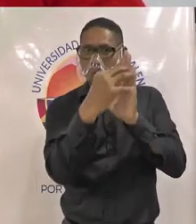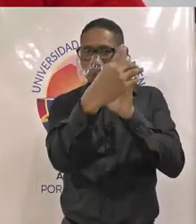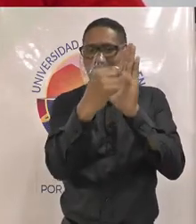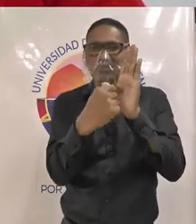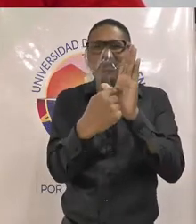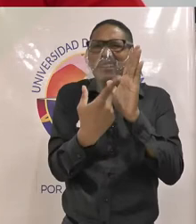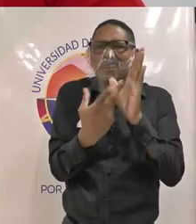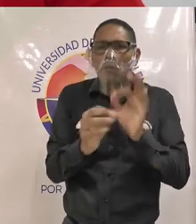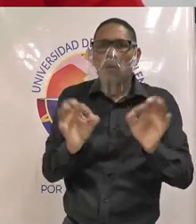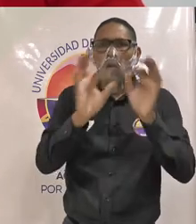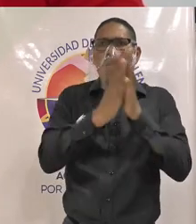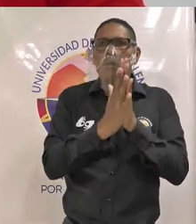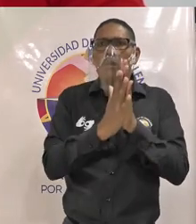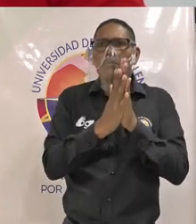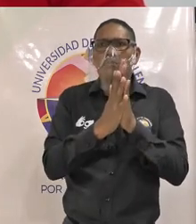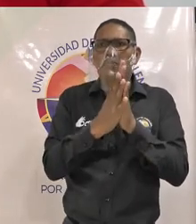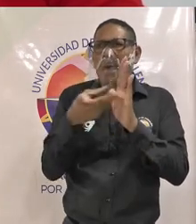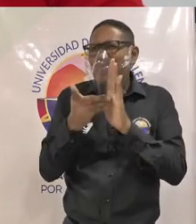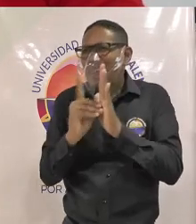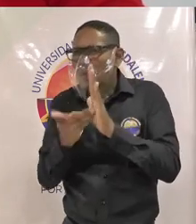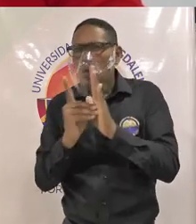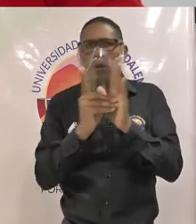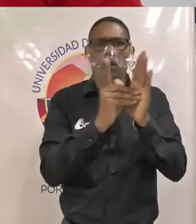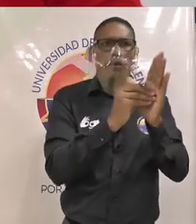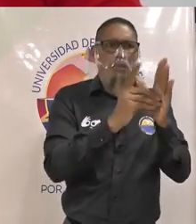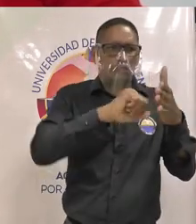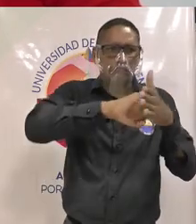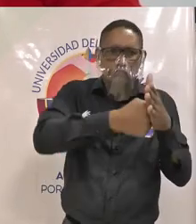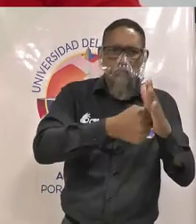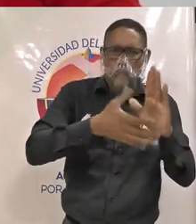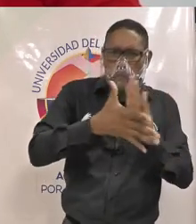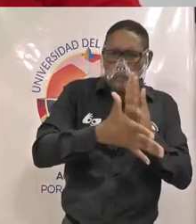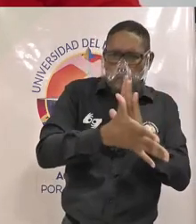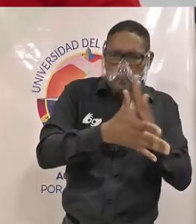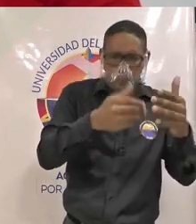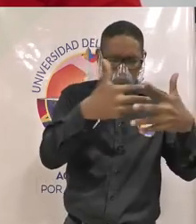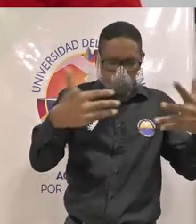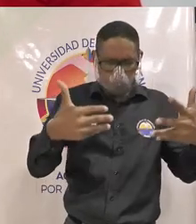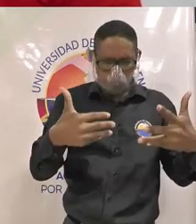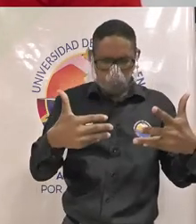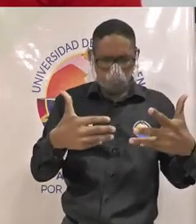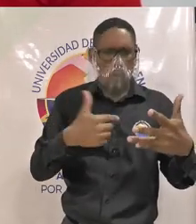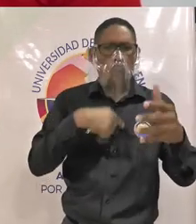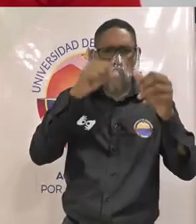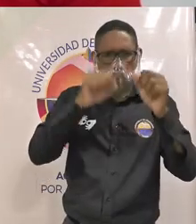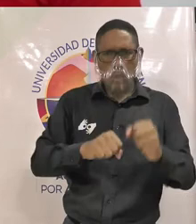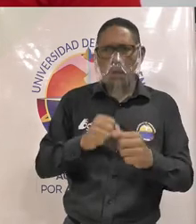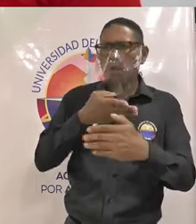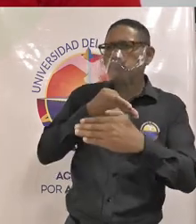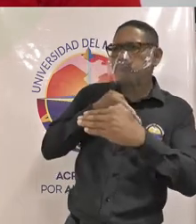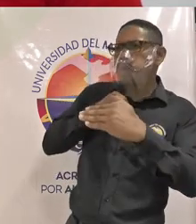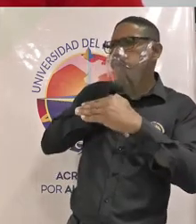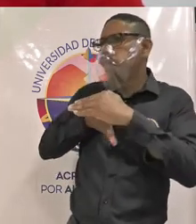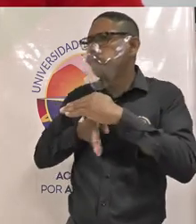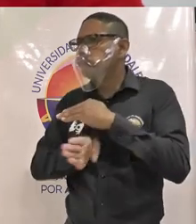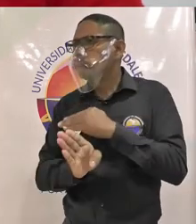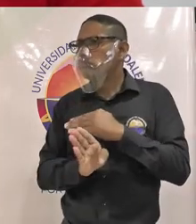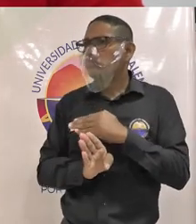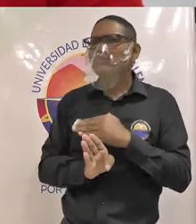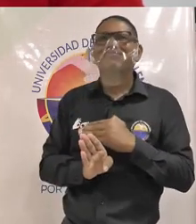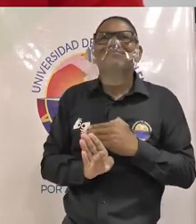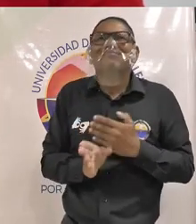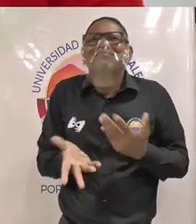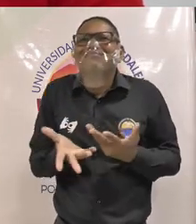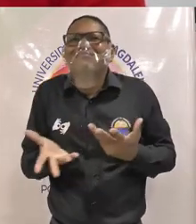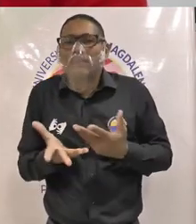manera que va a recoger los insumos las necesidades de los pacientes para que ellos entren a su clínica atendiendo a los pacientes en